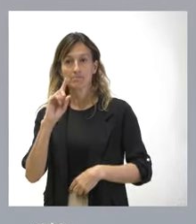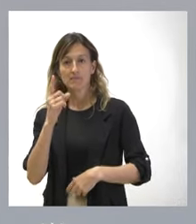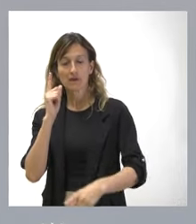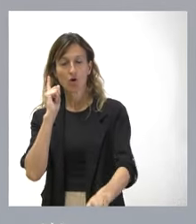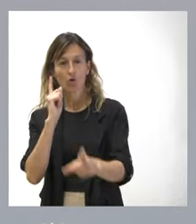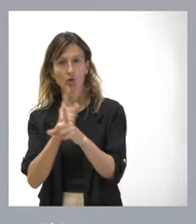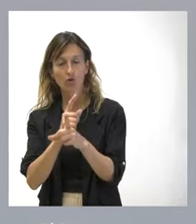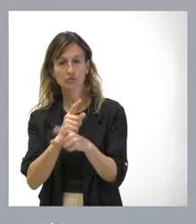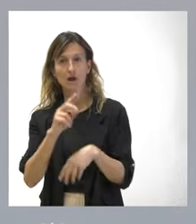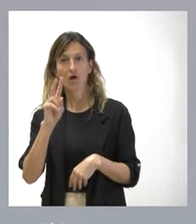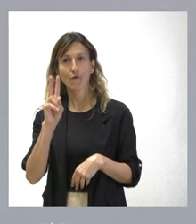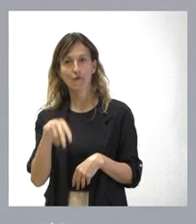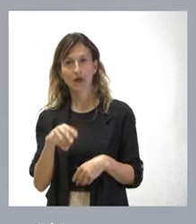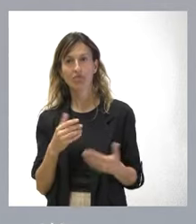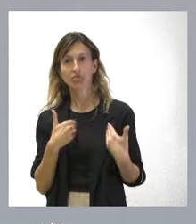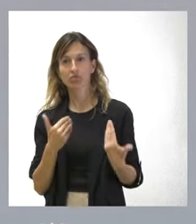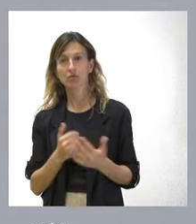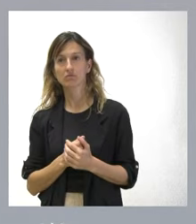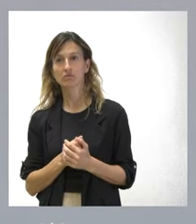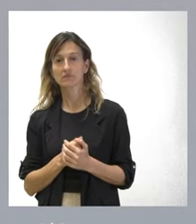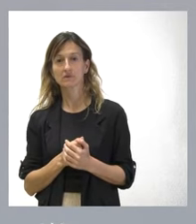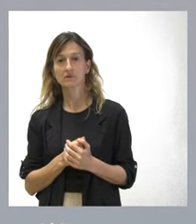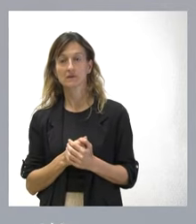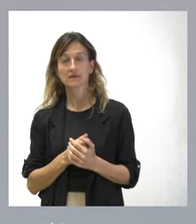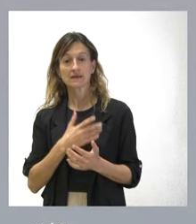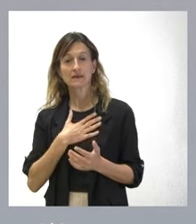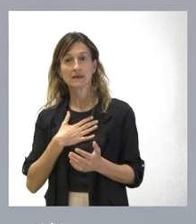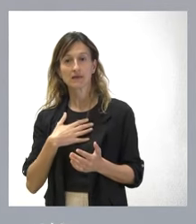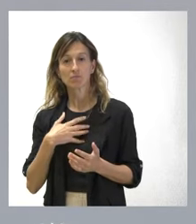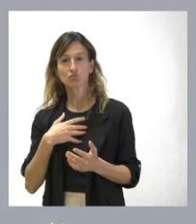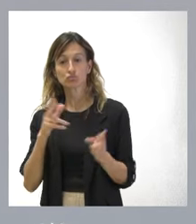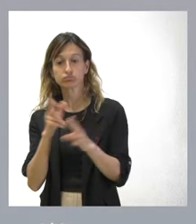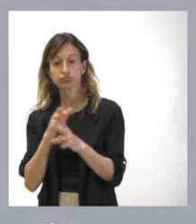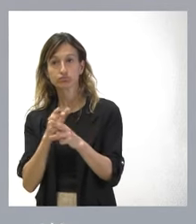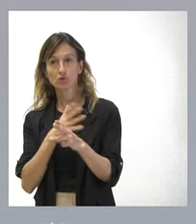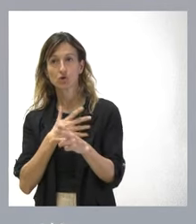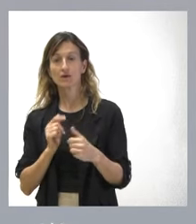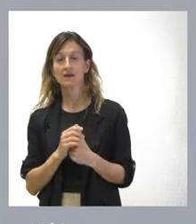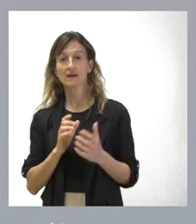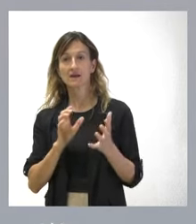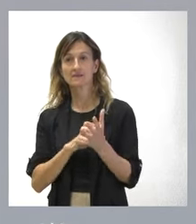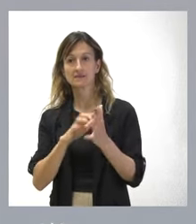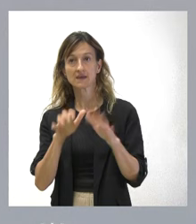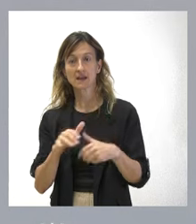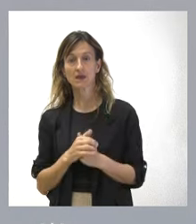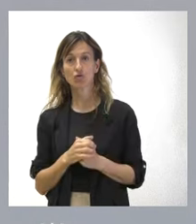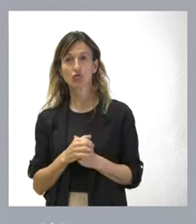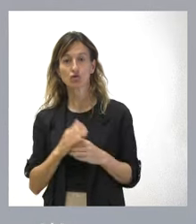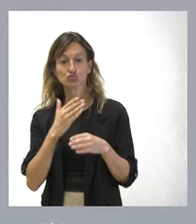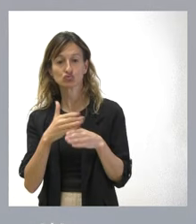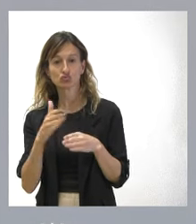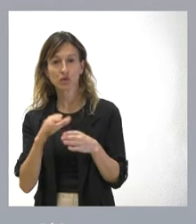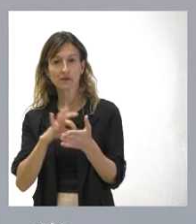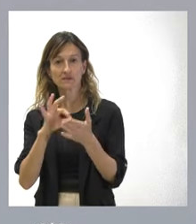tener razón en habernos opuesto no nos satisface. Lo que nos satisface es que no se produzcan estos cierres, porque en Castilla León no sobra ningún servicio